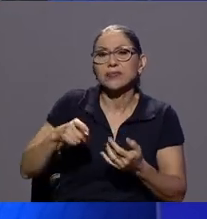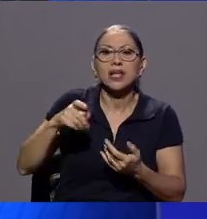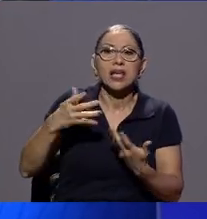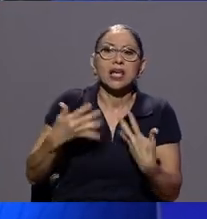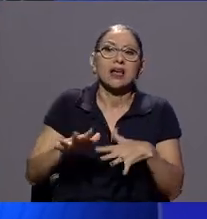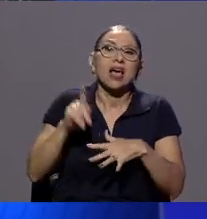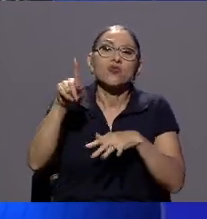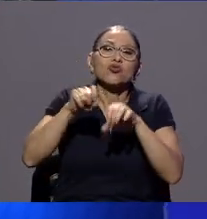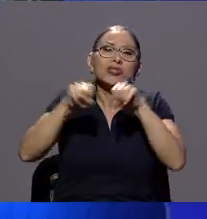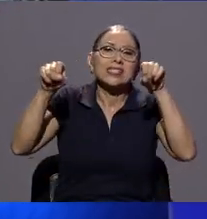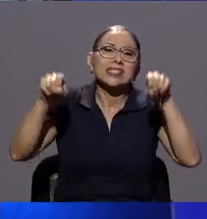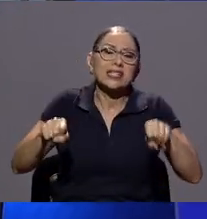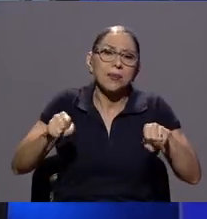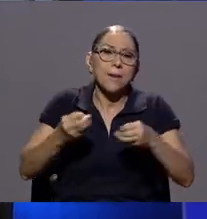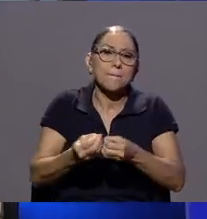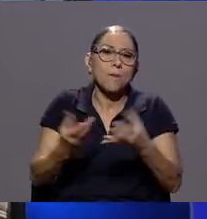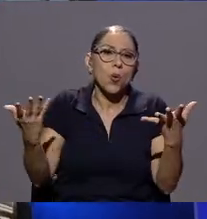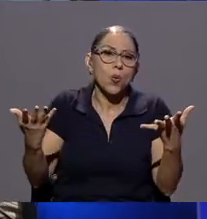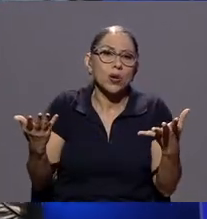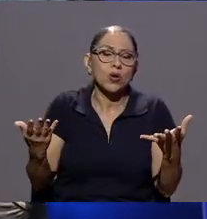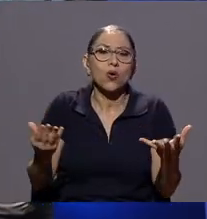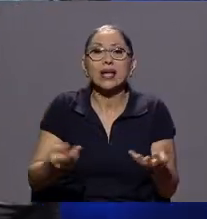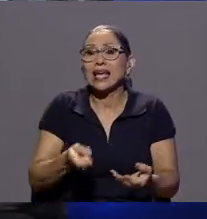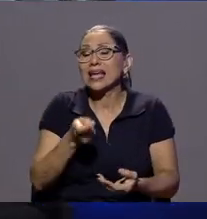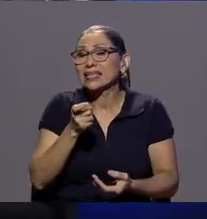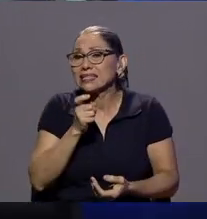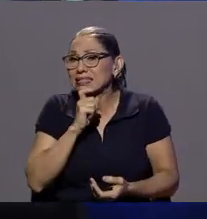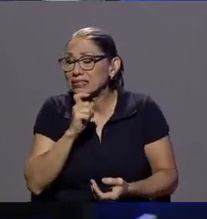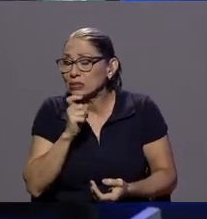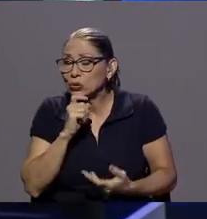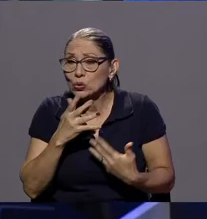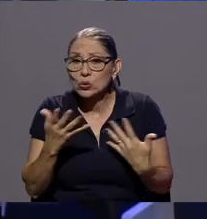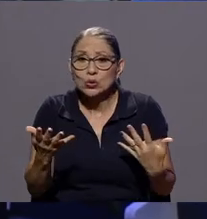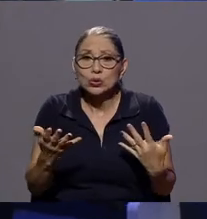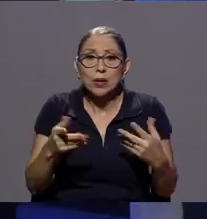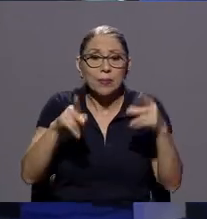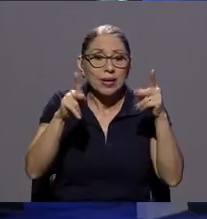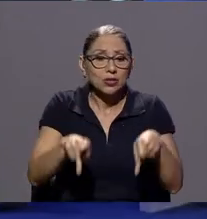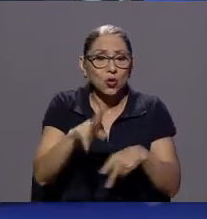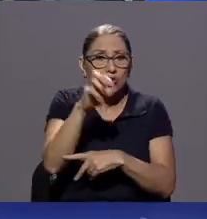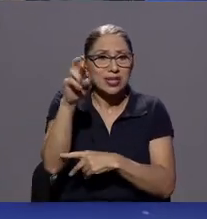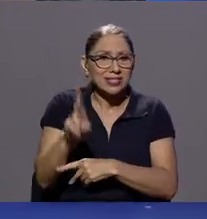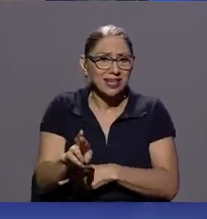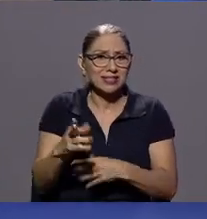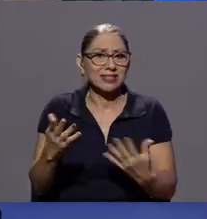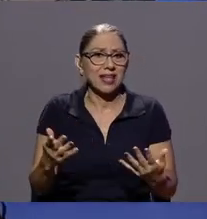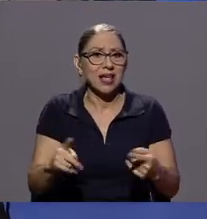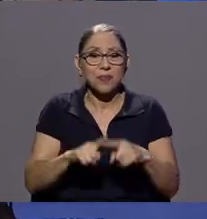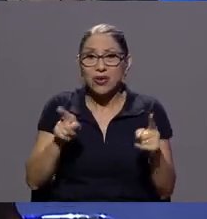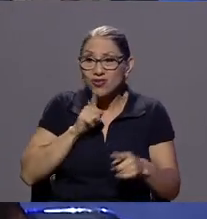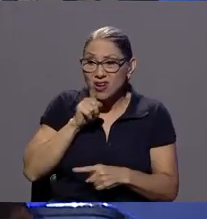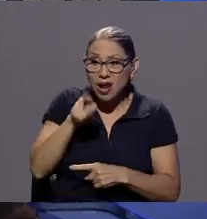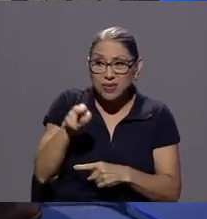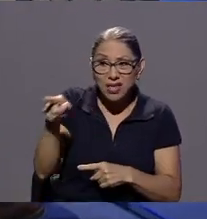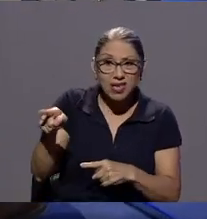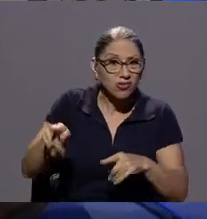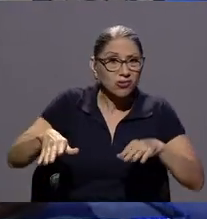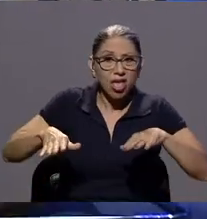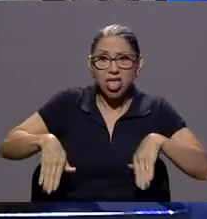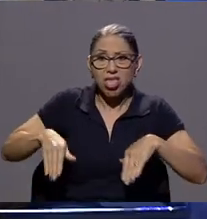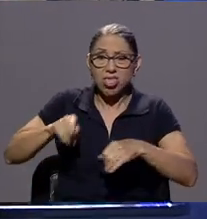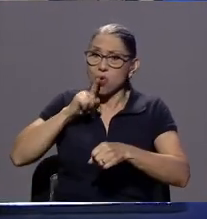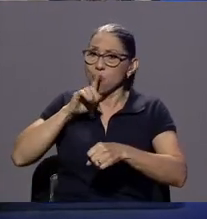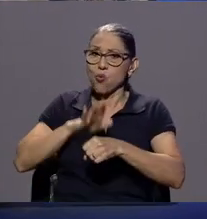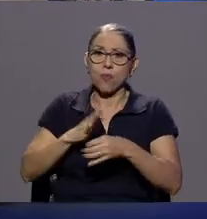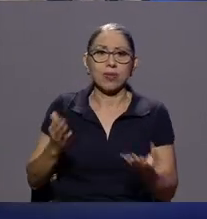que es muy costosa para la población costarricense que al final de cuentas no cumple con la función para la cual está hecha si tuviéramos que